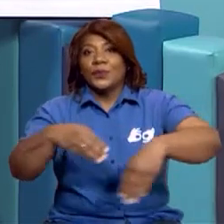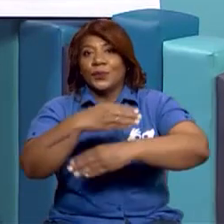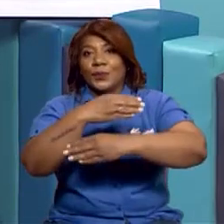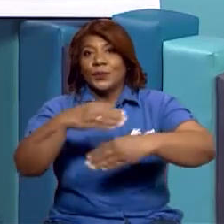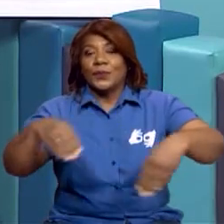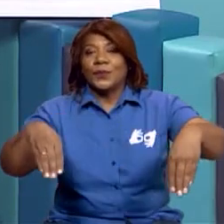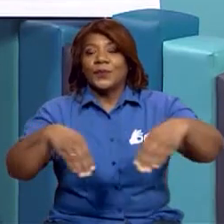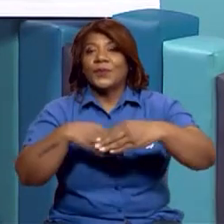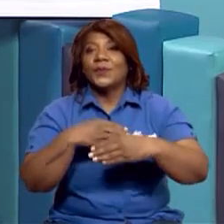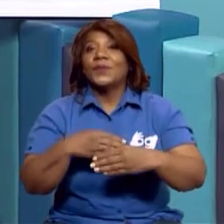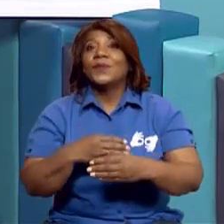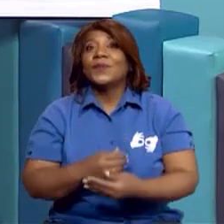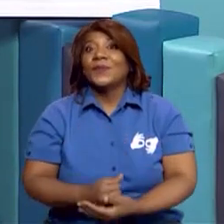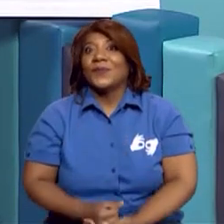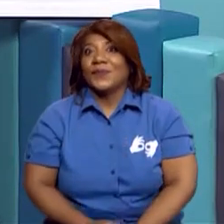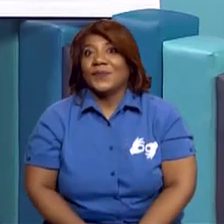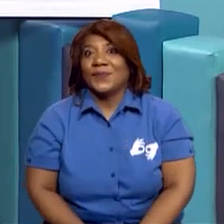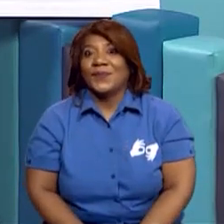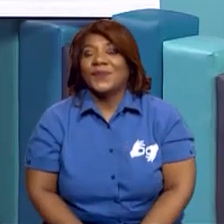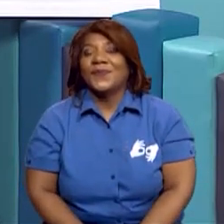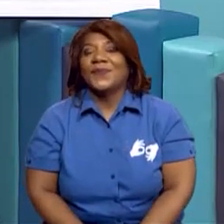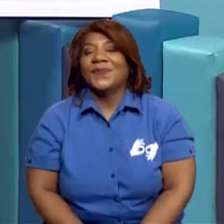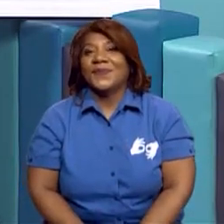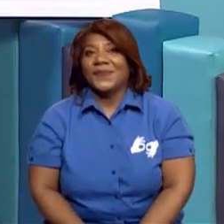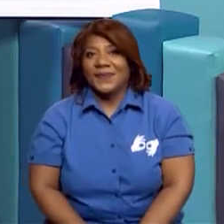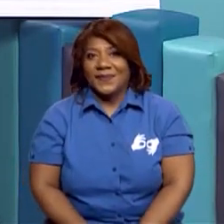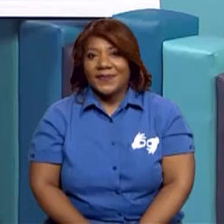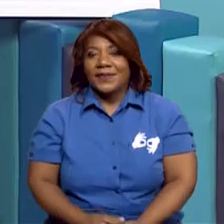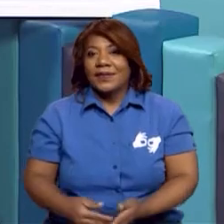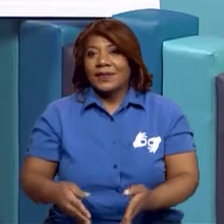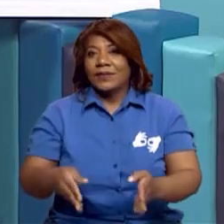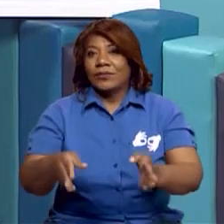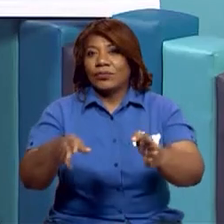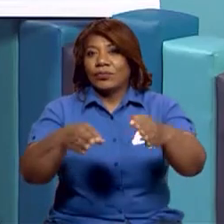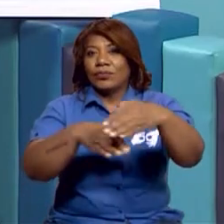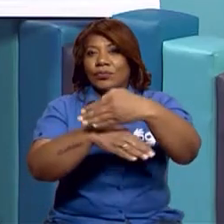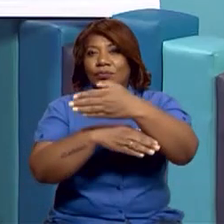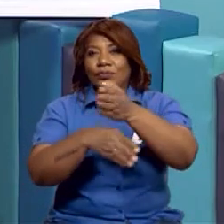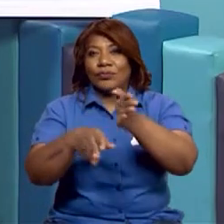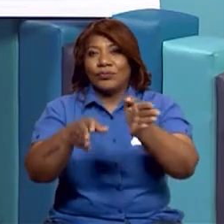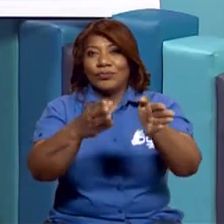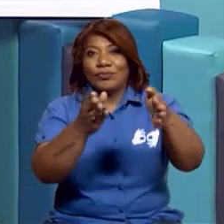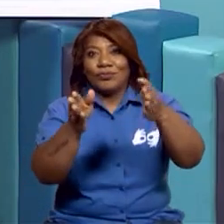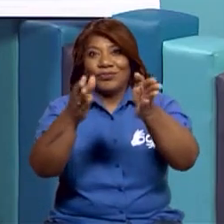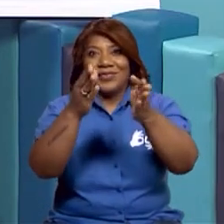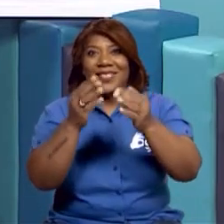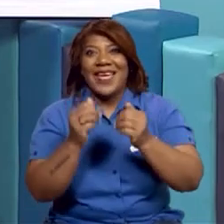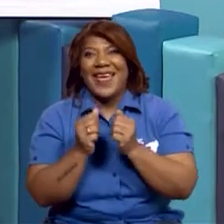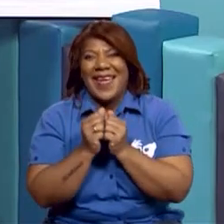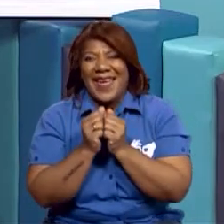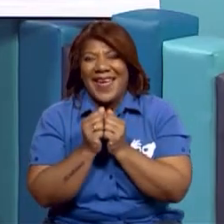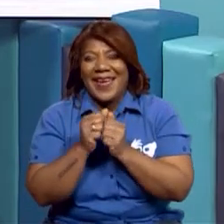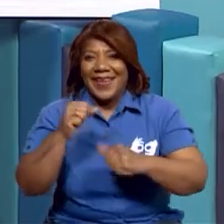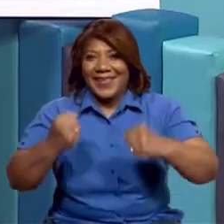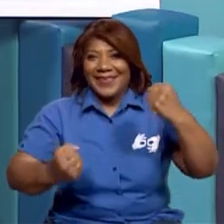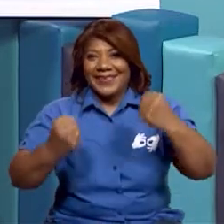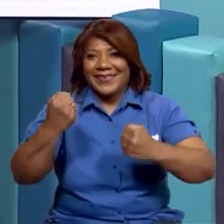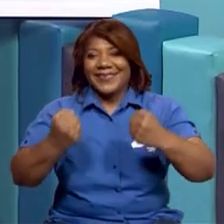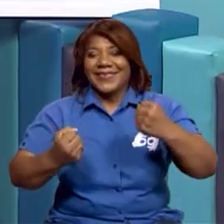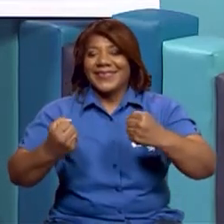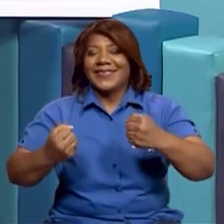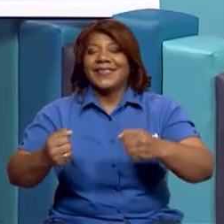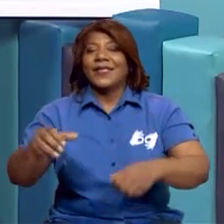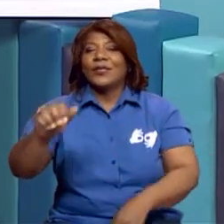caminos, quizás en esas carreteras, en esas calles. Tenemos lo que son los carros, los autobuses,